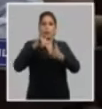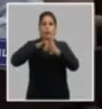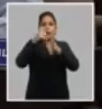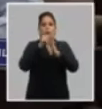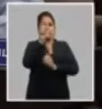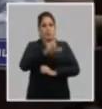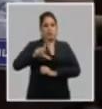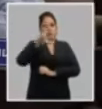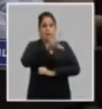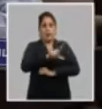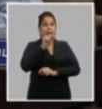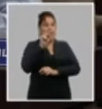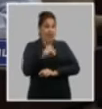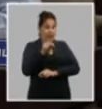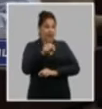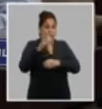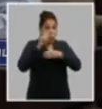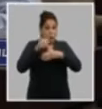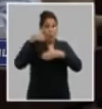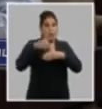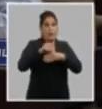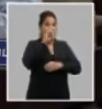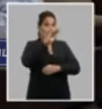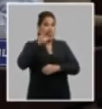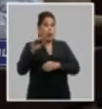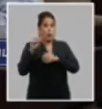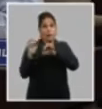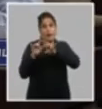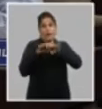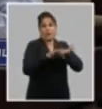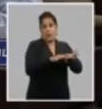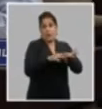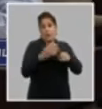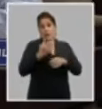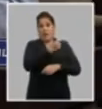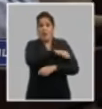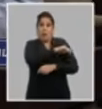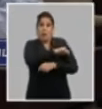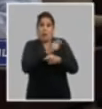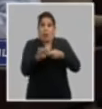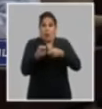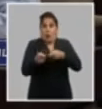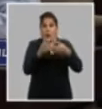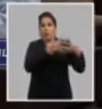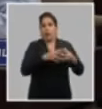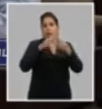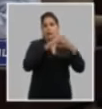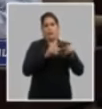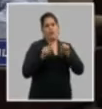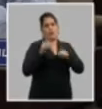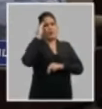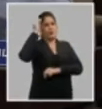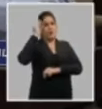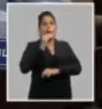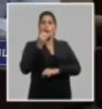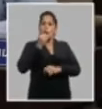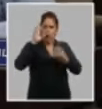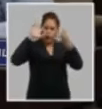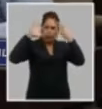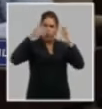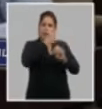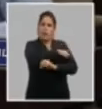proyecto socialista y eso a partir de la enorme influencia que tiene sobre nuestro pueblo sin duda ninguna tiende a